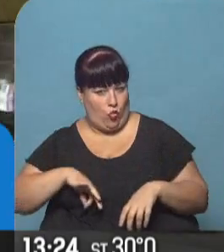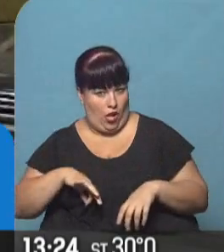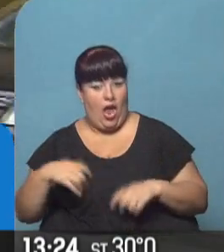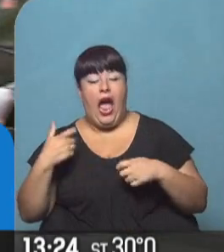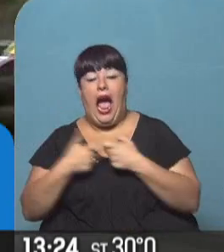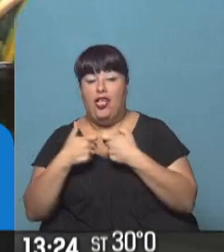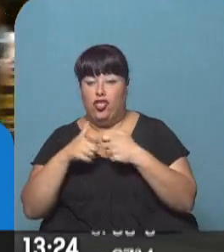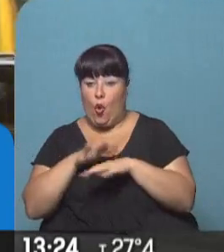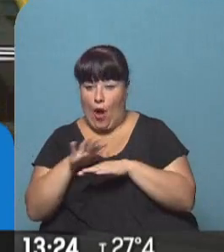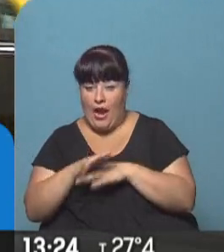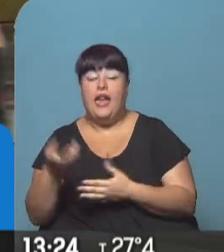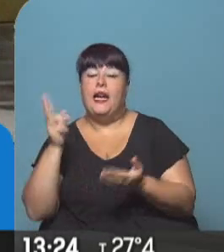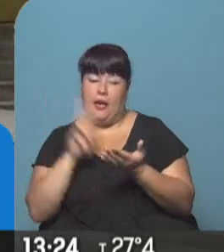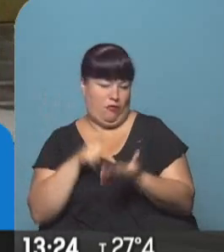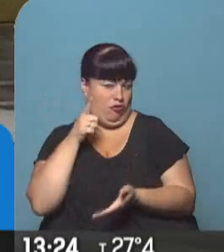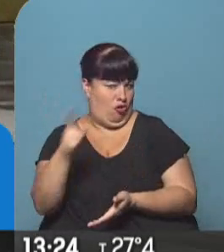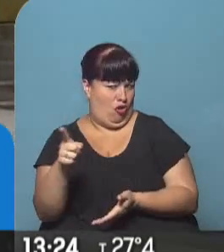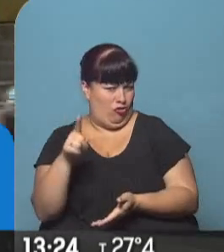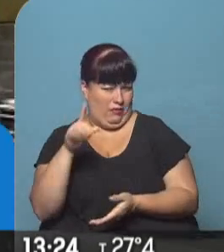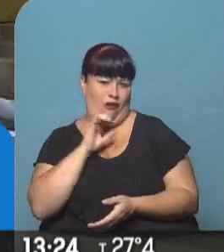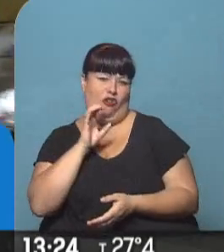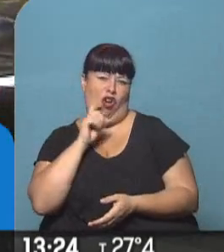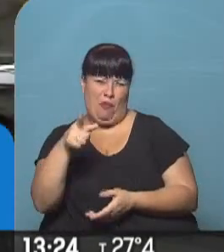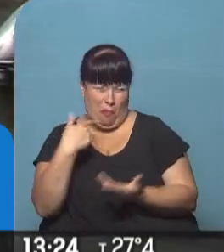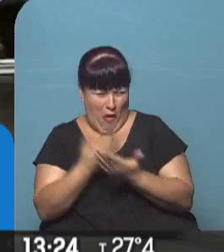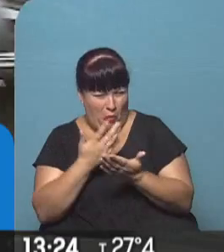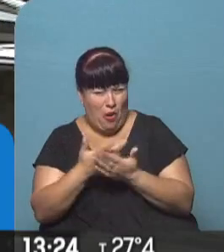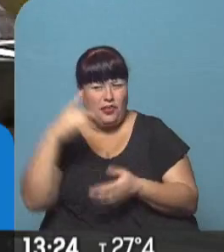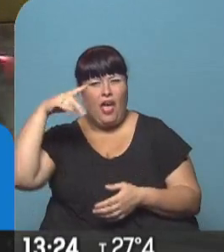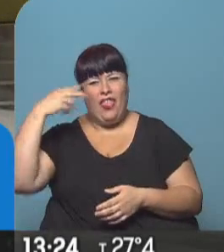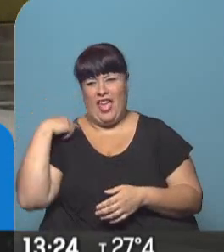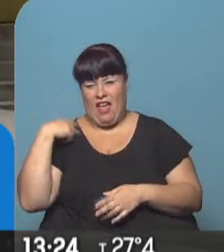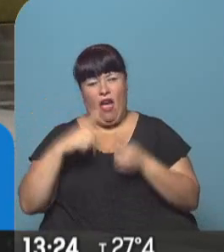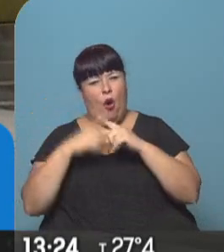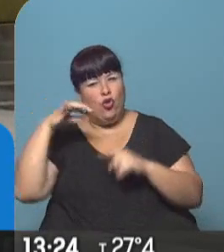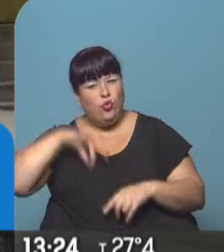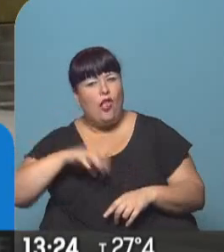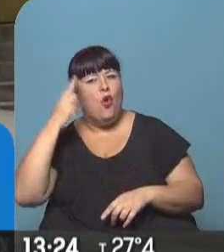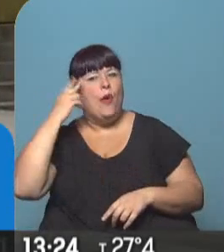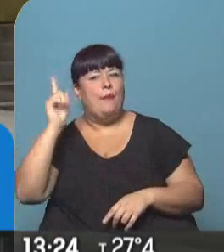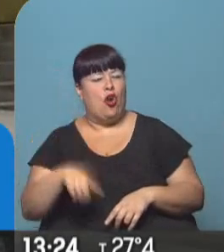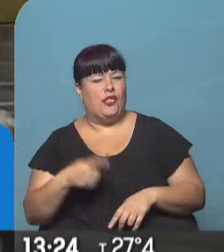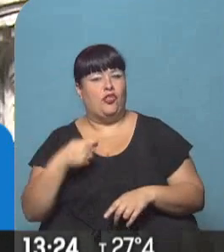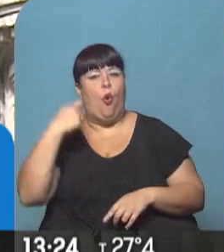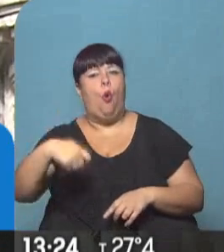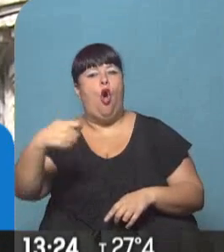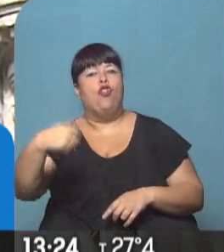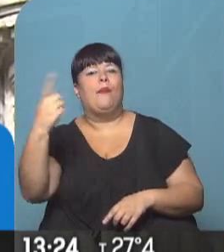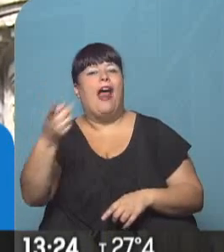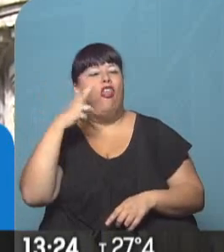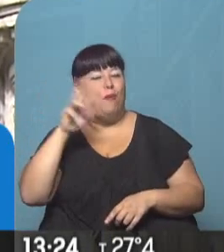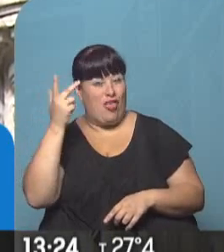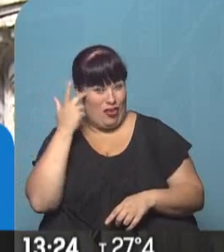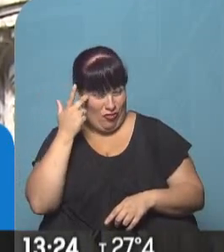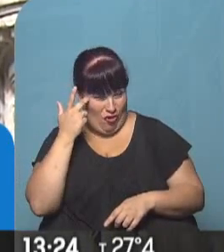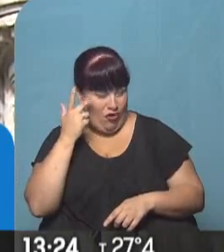Asociación Bancaria ratificó su rechazo a la irrisoria propuesta patronal paritaria del 9% en cuotas para el 2018